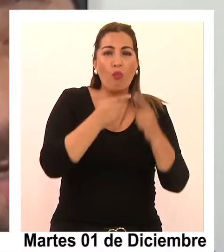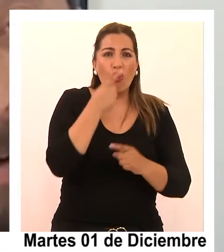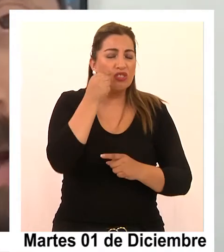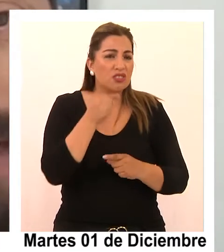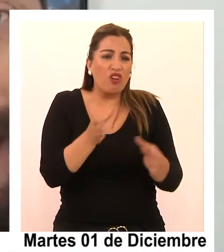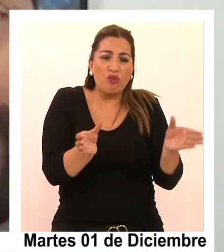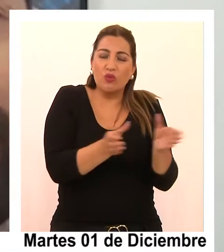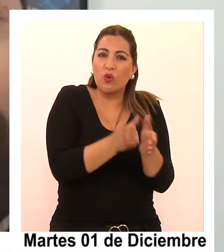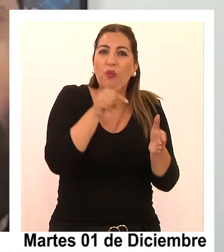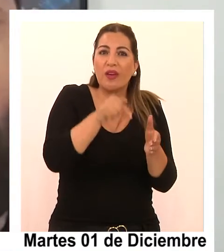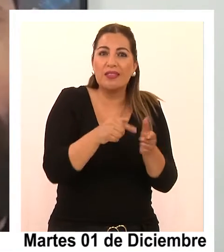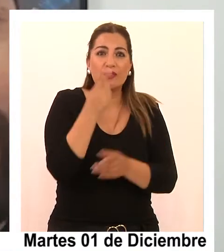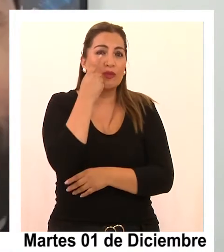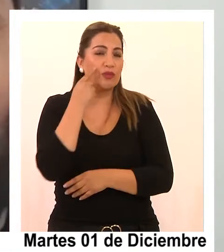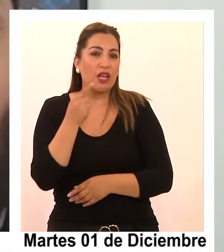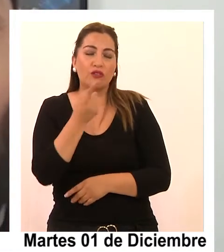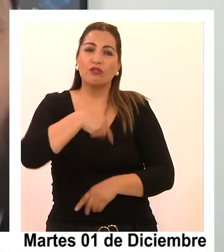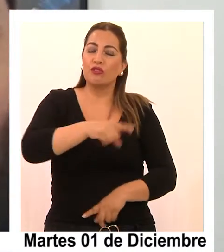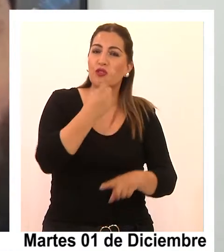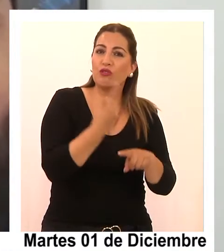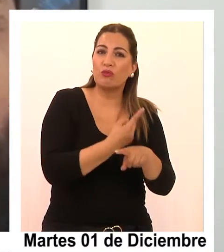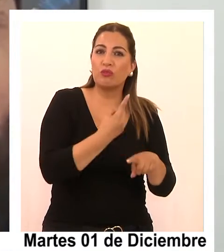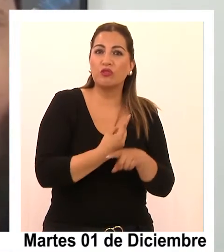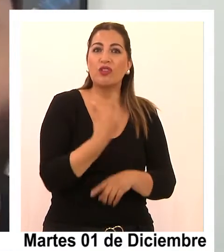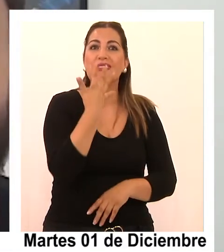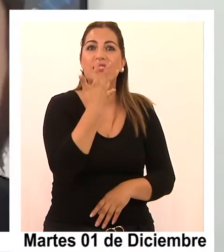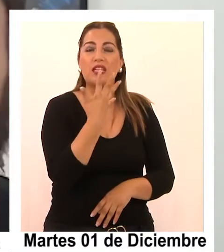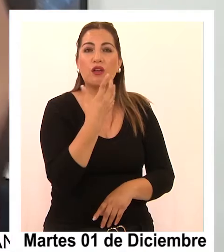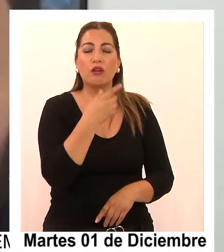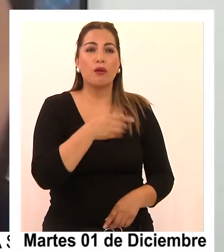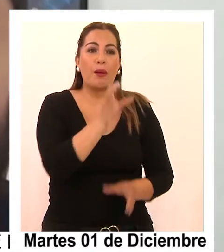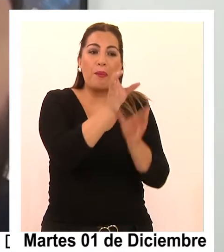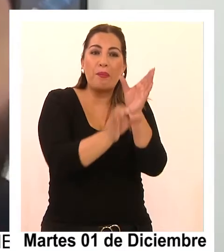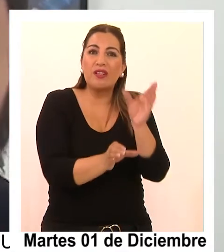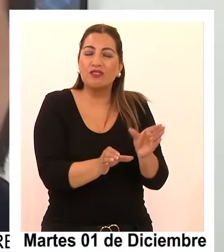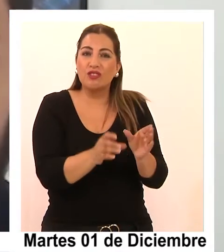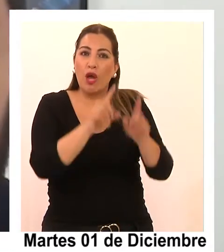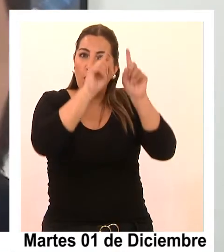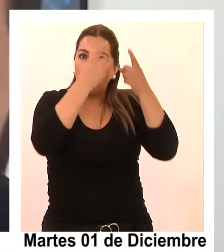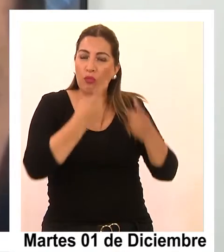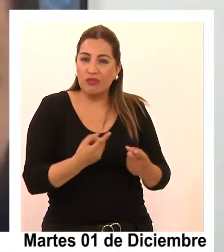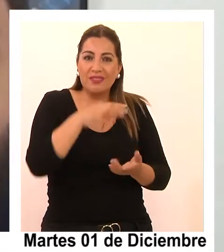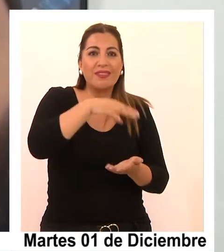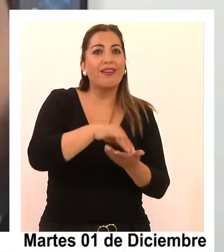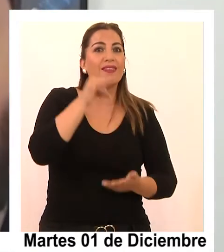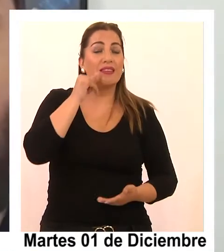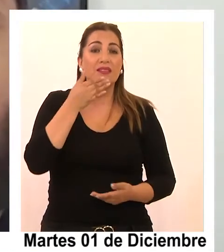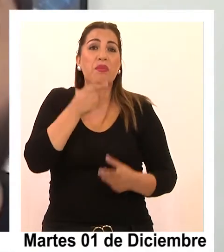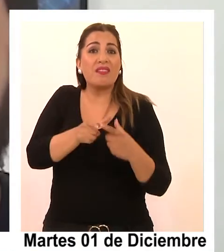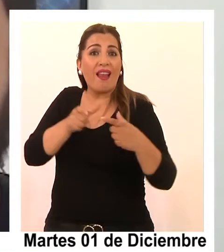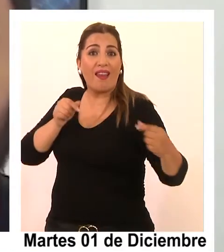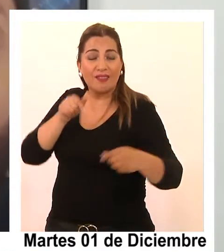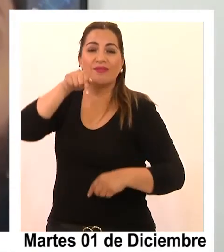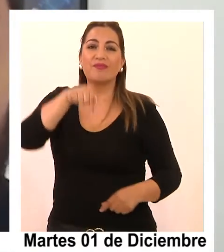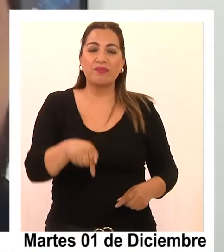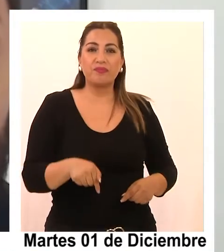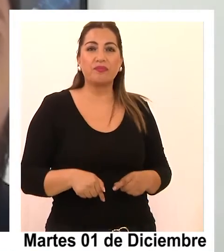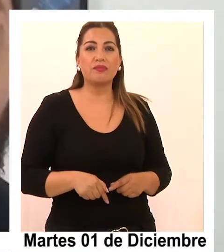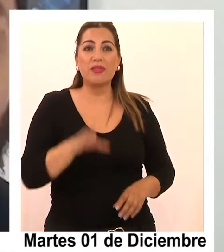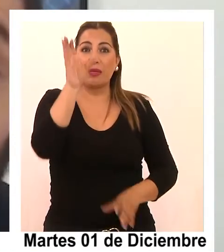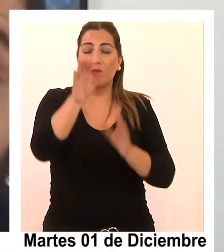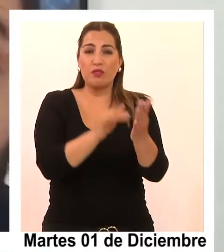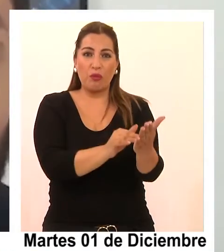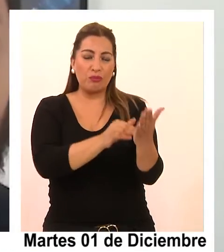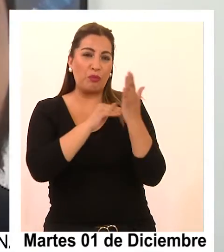jornada en la cual estaremos conversando con cinco músicos de la escena queer local y nacional, en el que nos van a estar